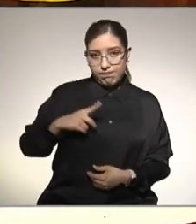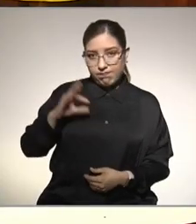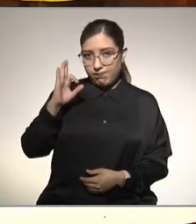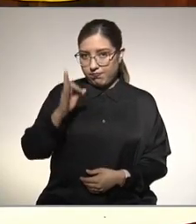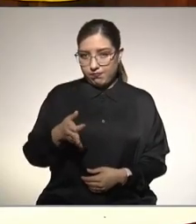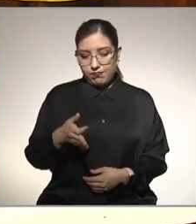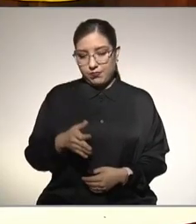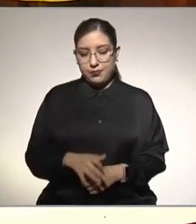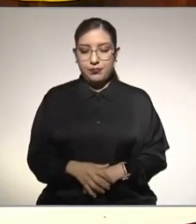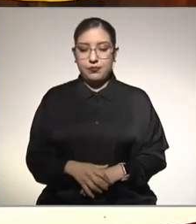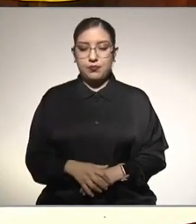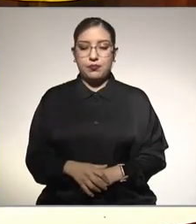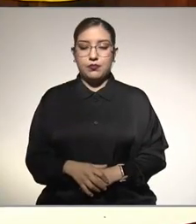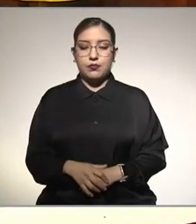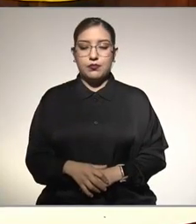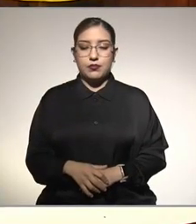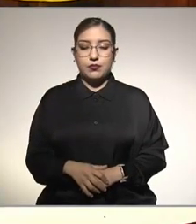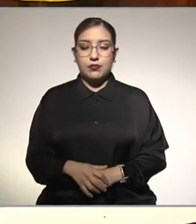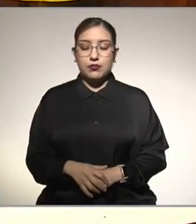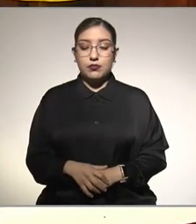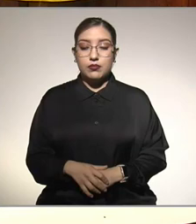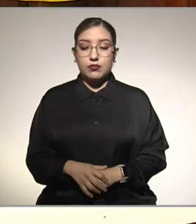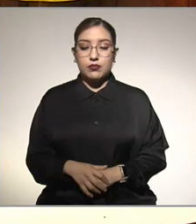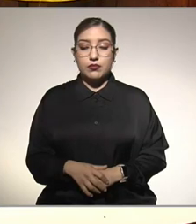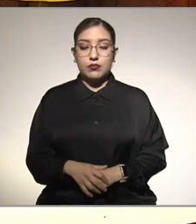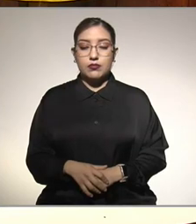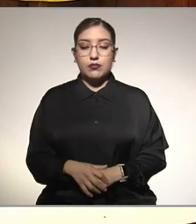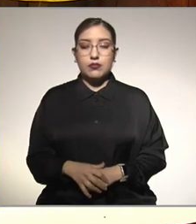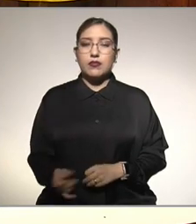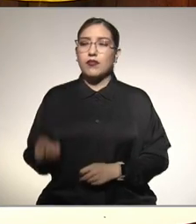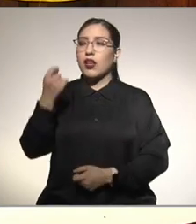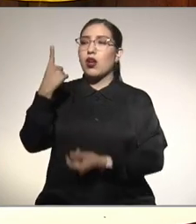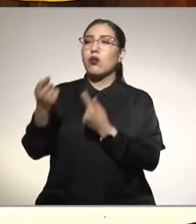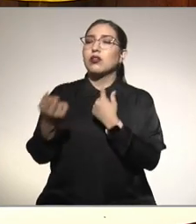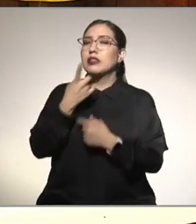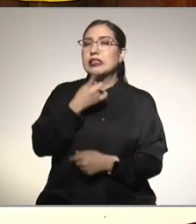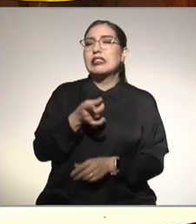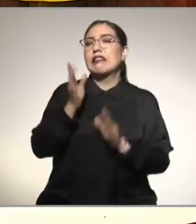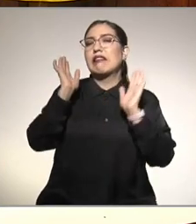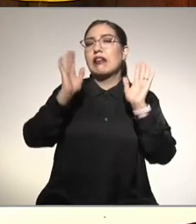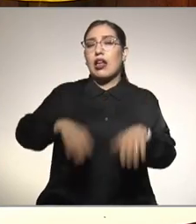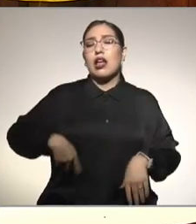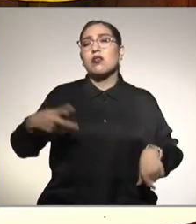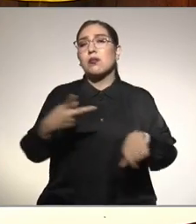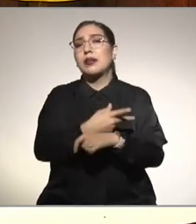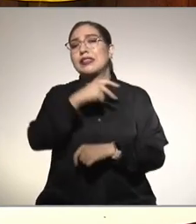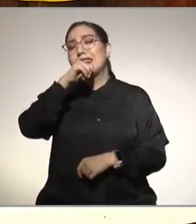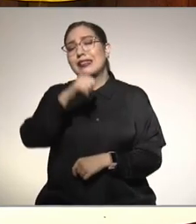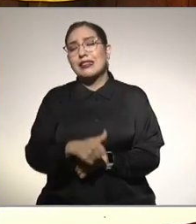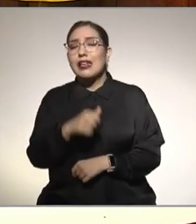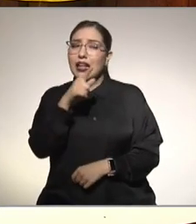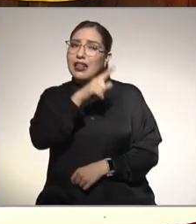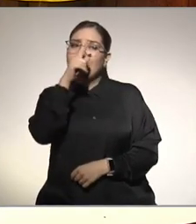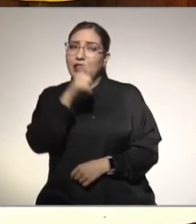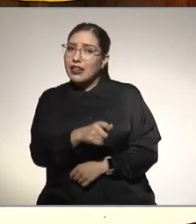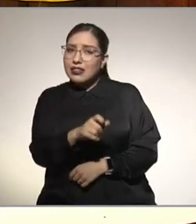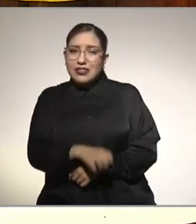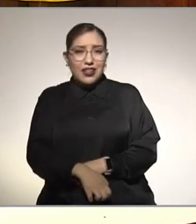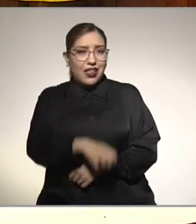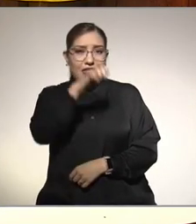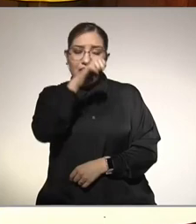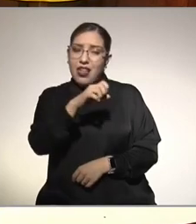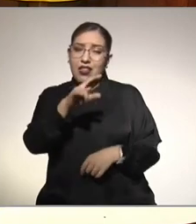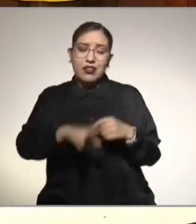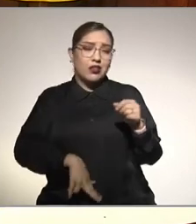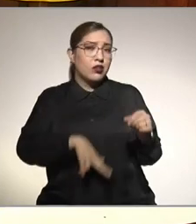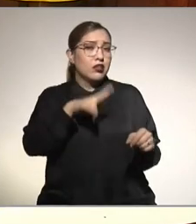dicho, bueno, no pasa nada, es la edad, está bien, no debemos